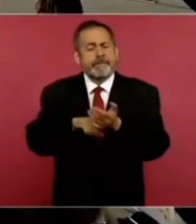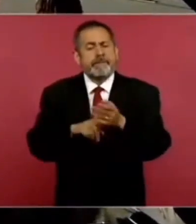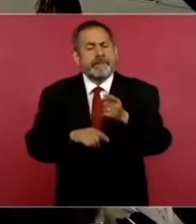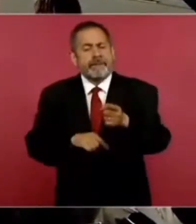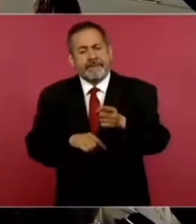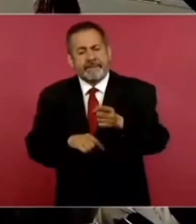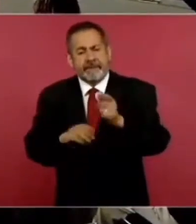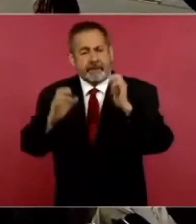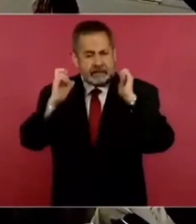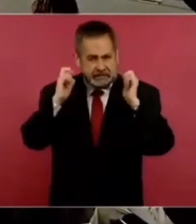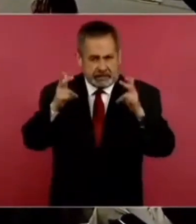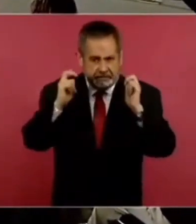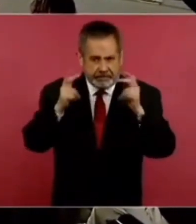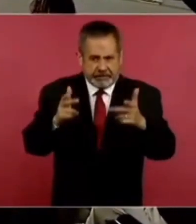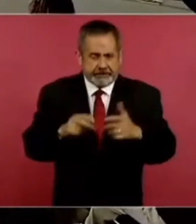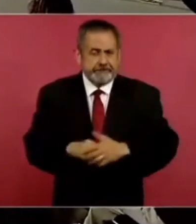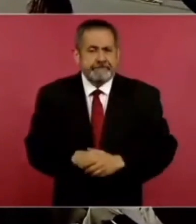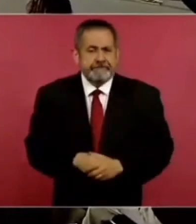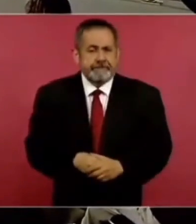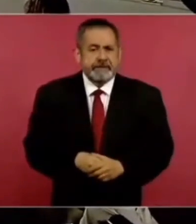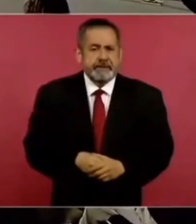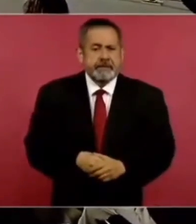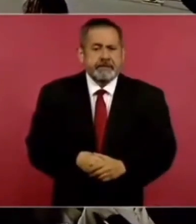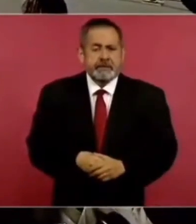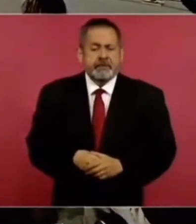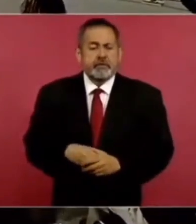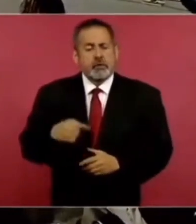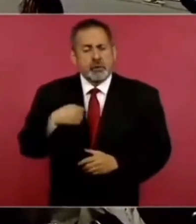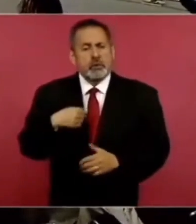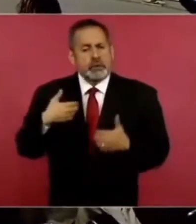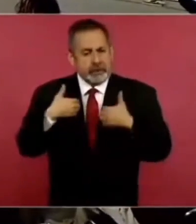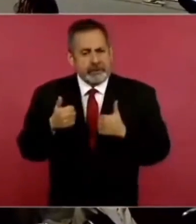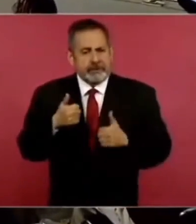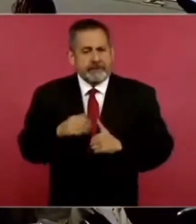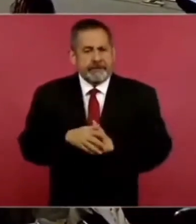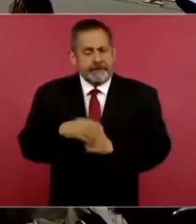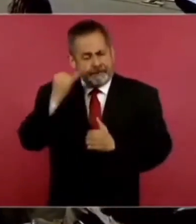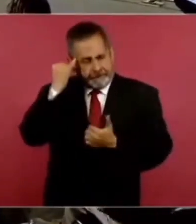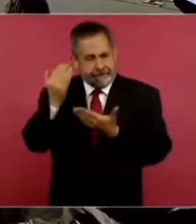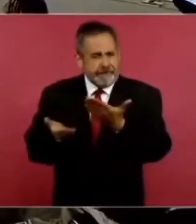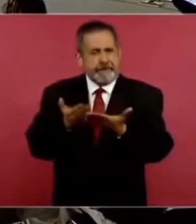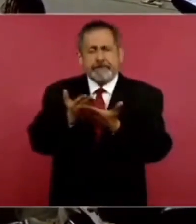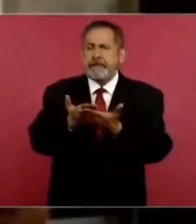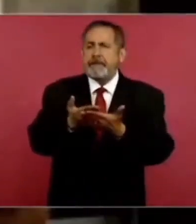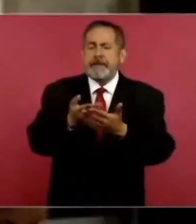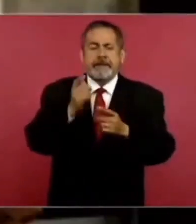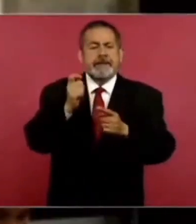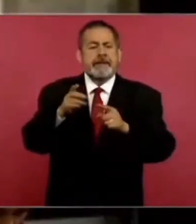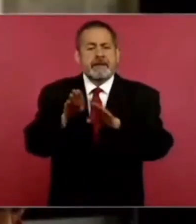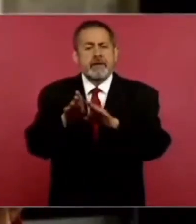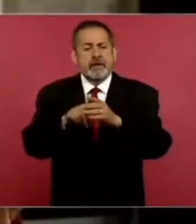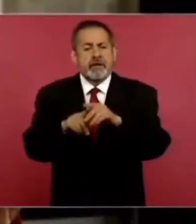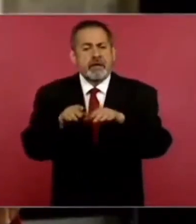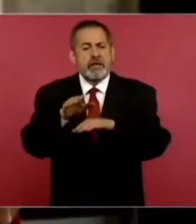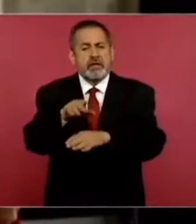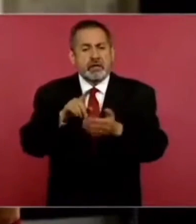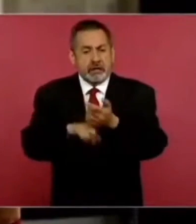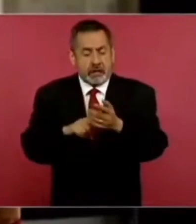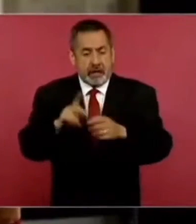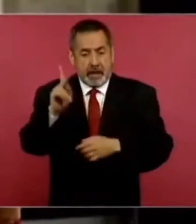de Chiapas, yo entiendo y mi planteamiento tiene que ver con la